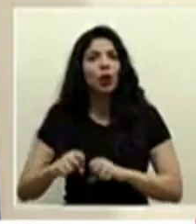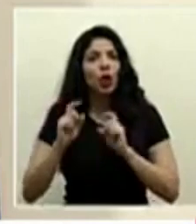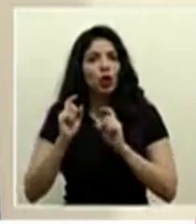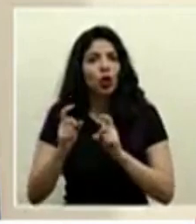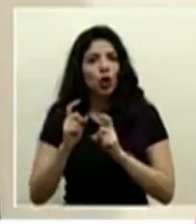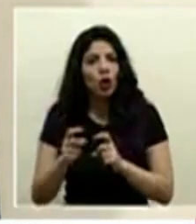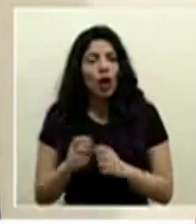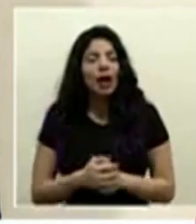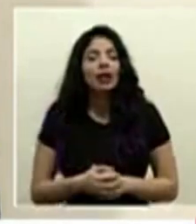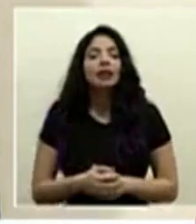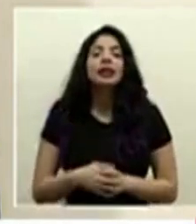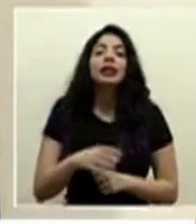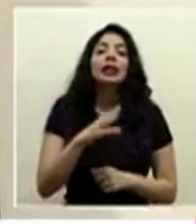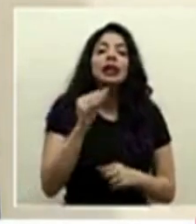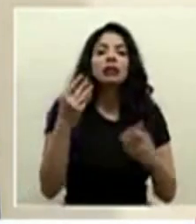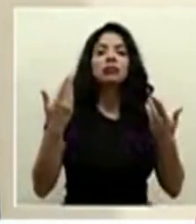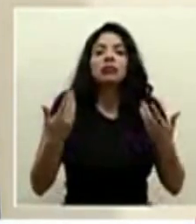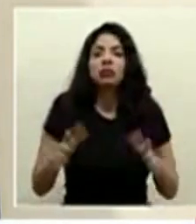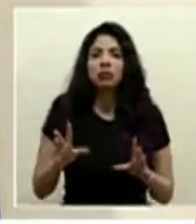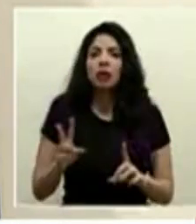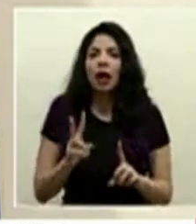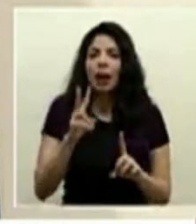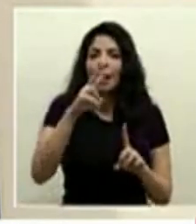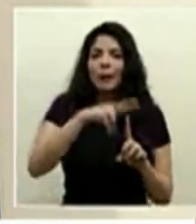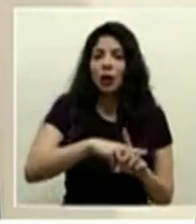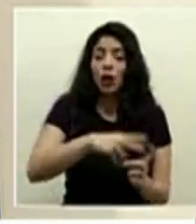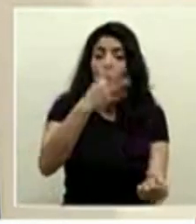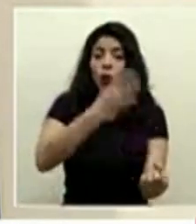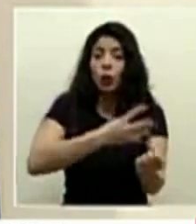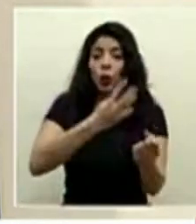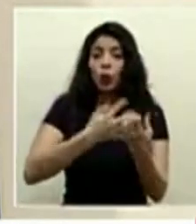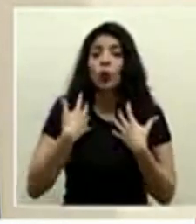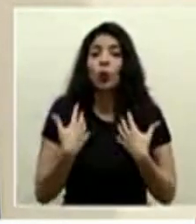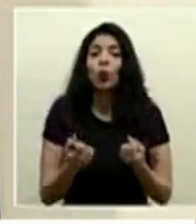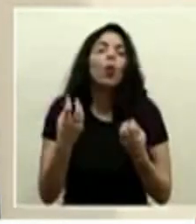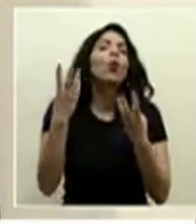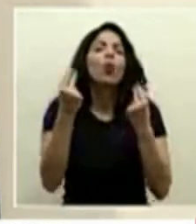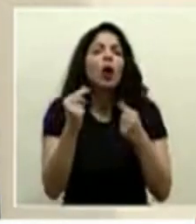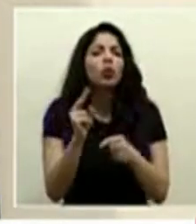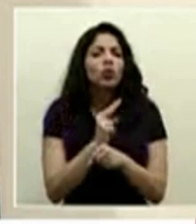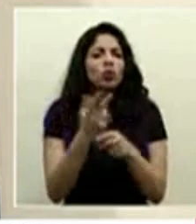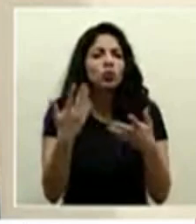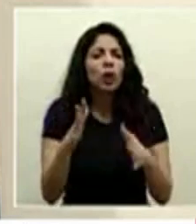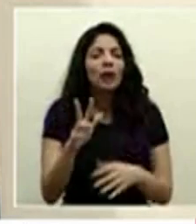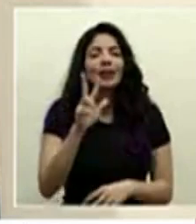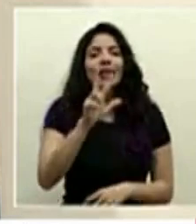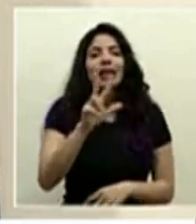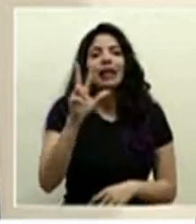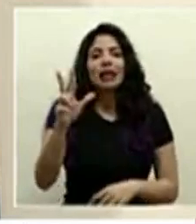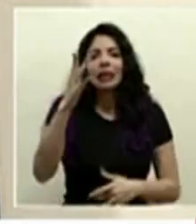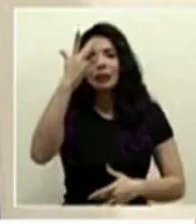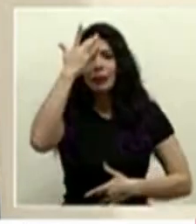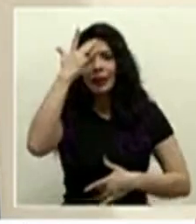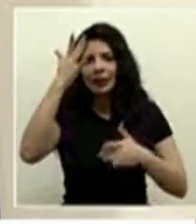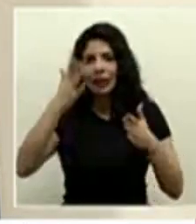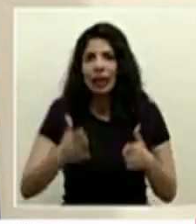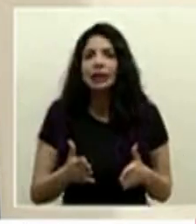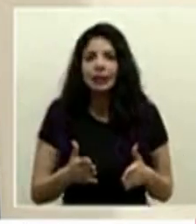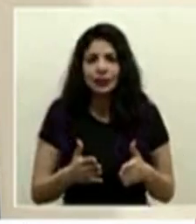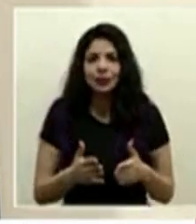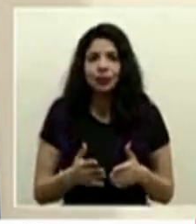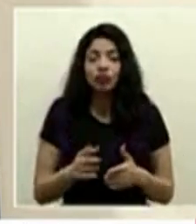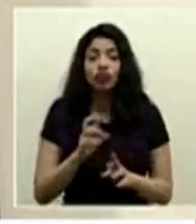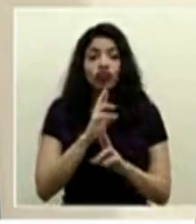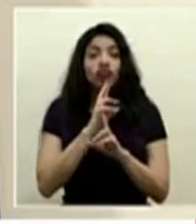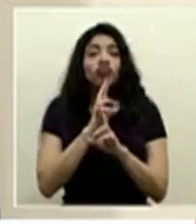y ya se le ha aplicado el plasma convalesciente a 33 pacientes con